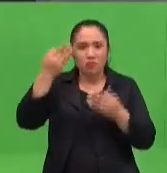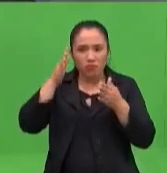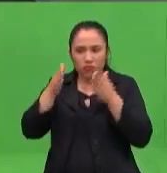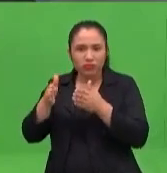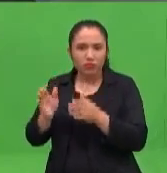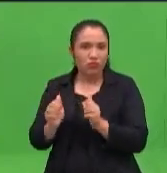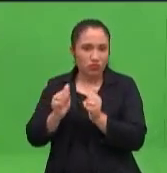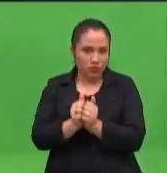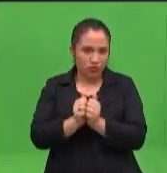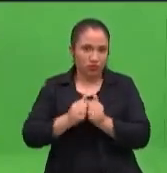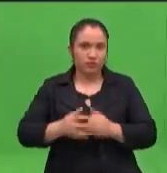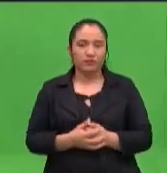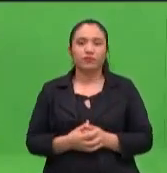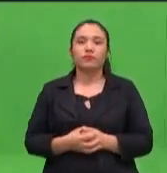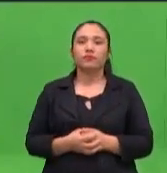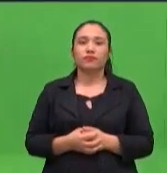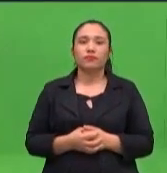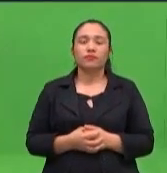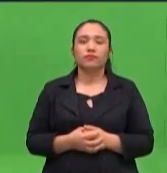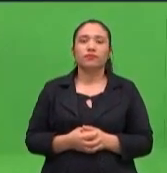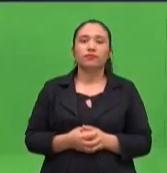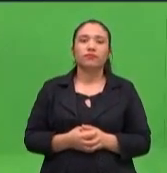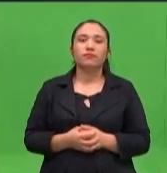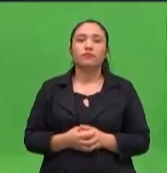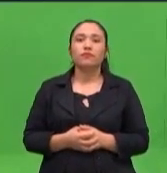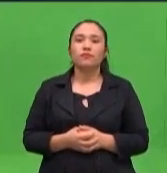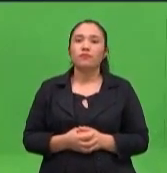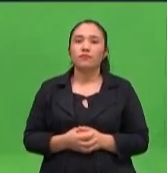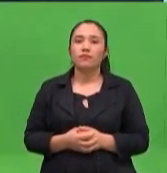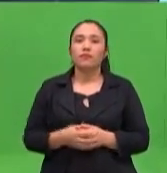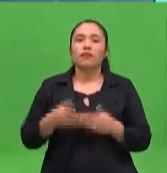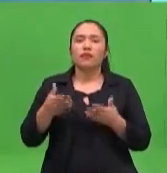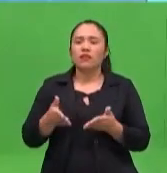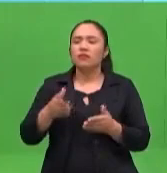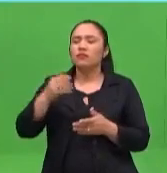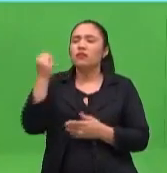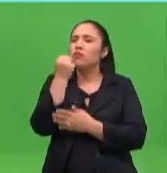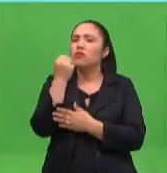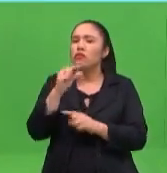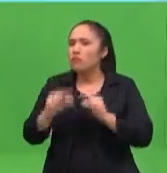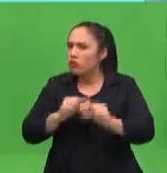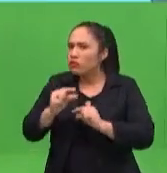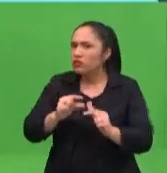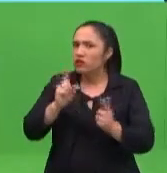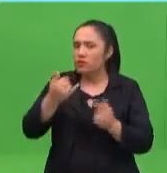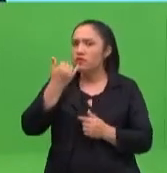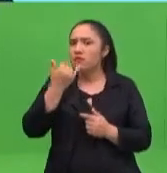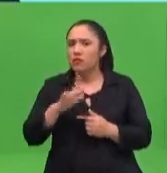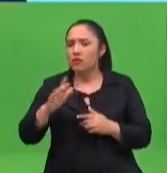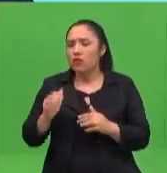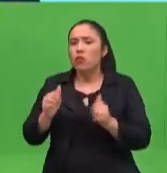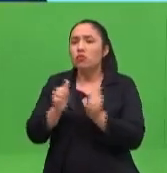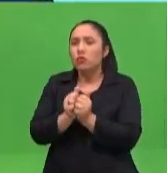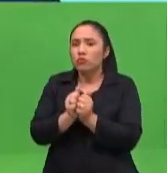contribuye a este proceso. Entonces, nuestros chiquitos necesitan de que nosotros bajemos los ánimos en casa.